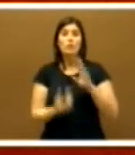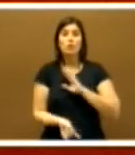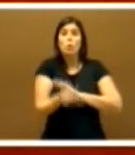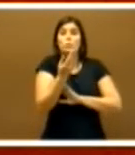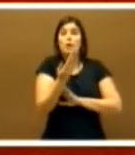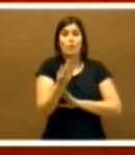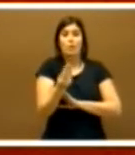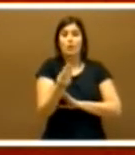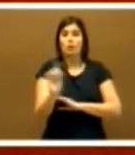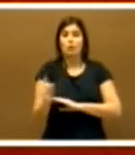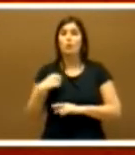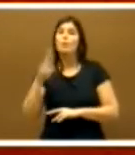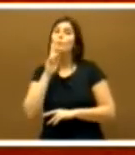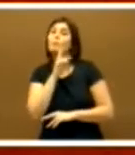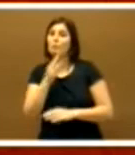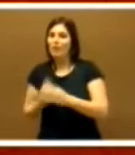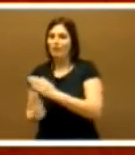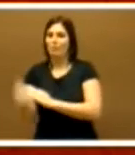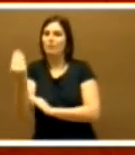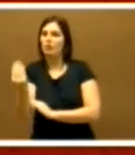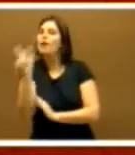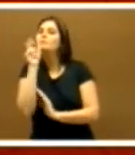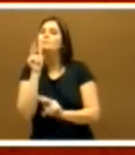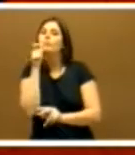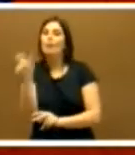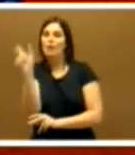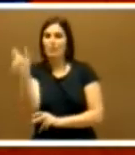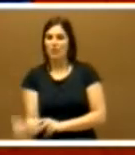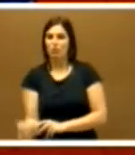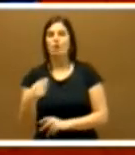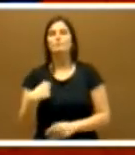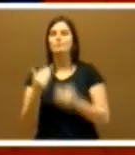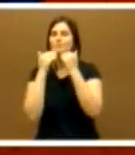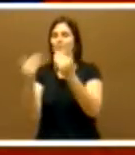Mi madre me parió persona. Muchas gracias, señorías.